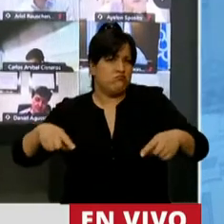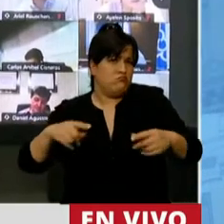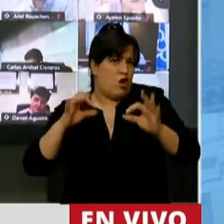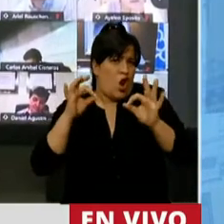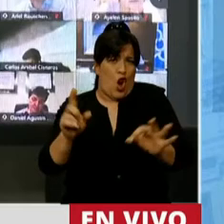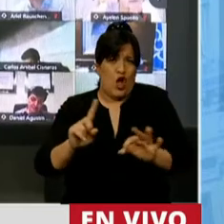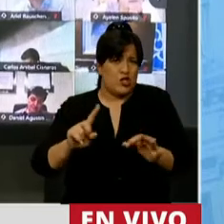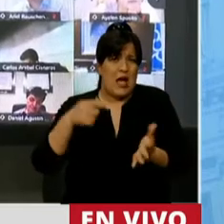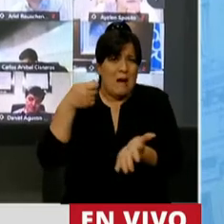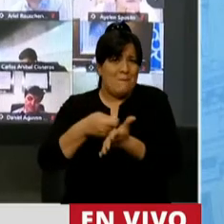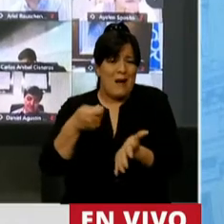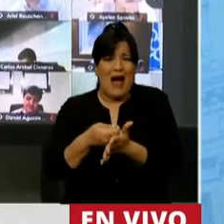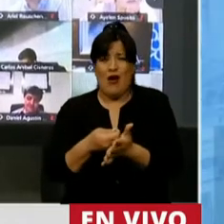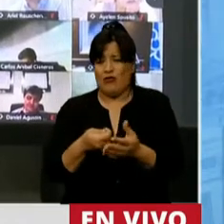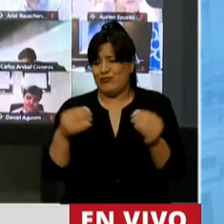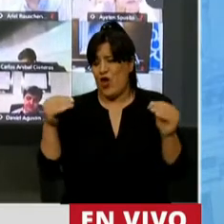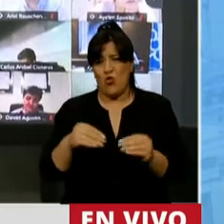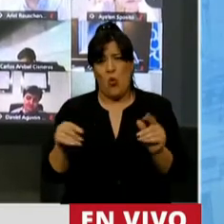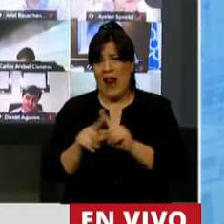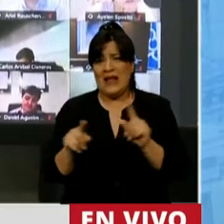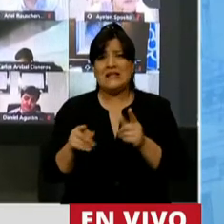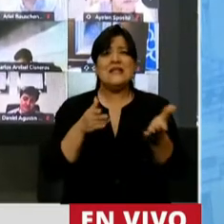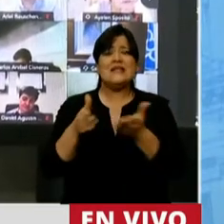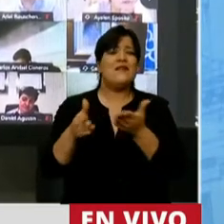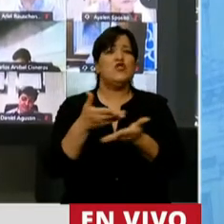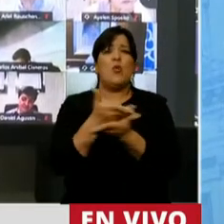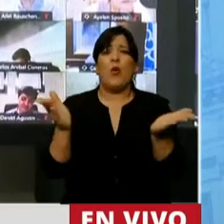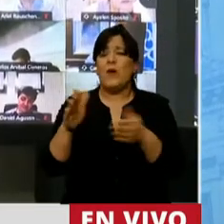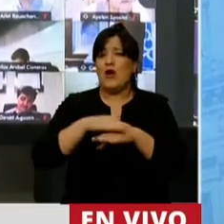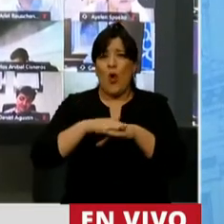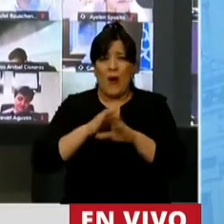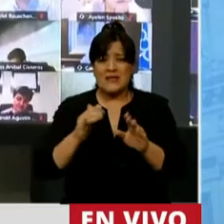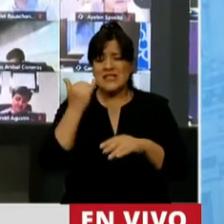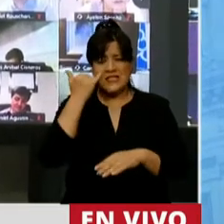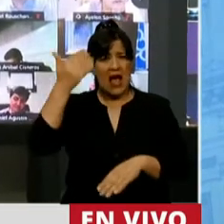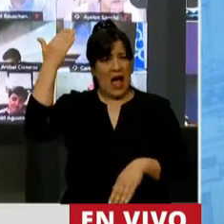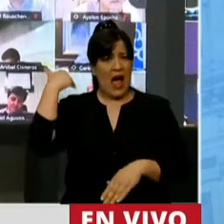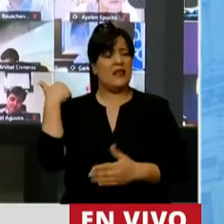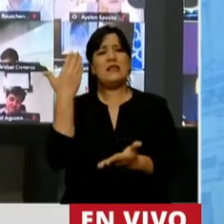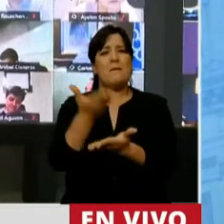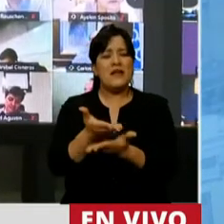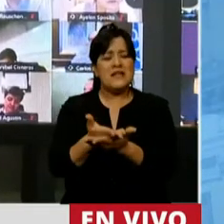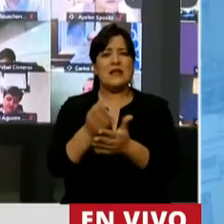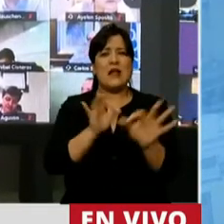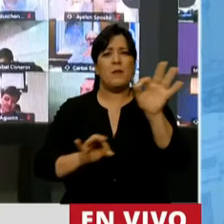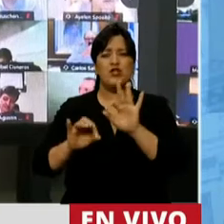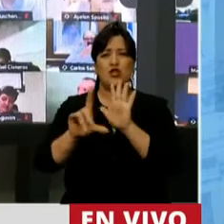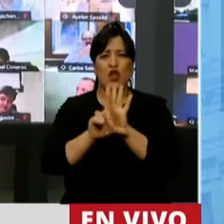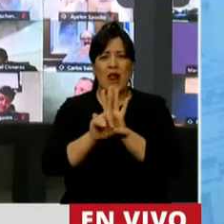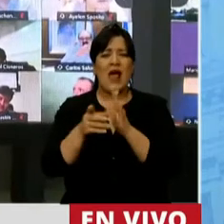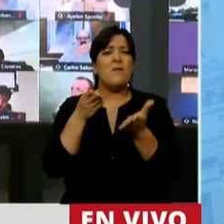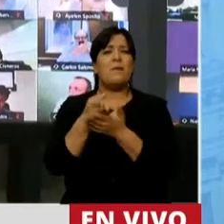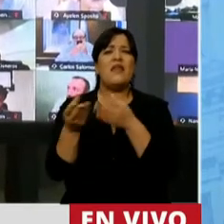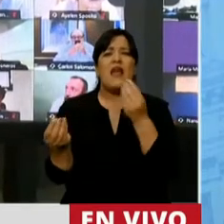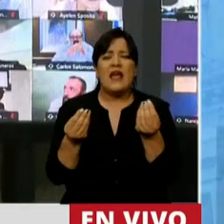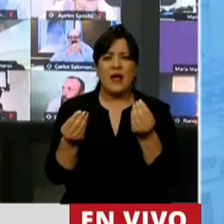en los pagos de los servicios públicos básicos. Para eso hemos presentado en su momento también un proyecto de ley pidiendo que